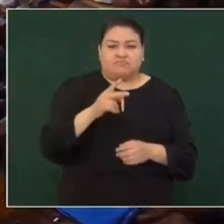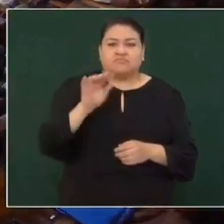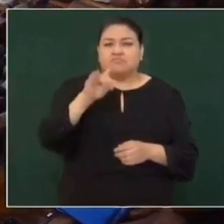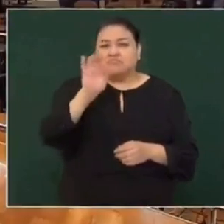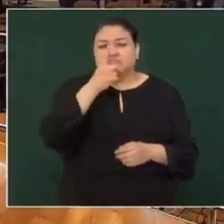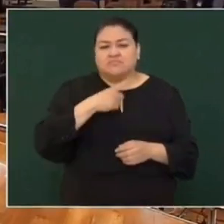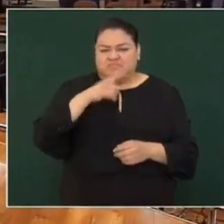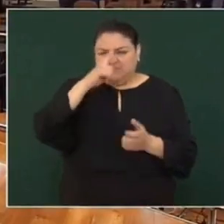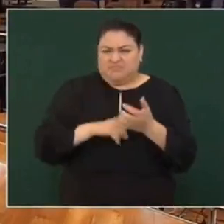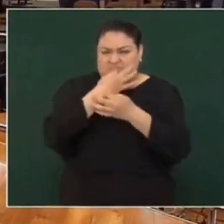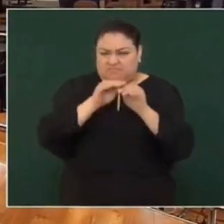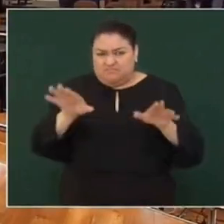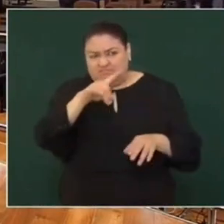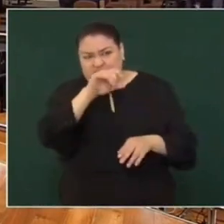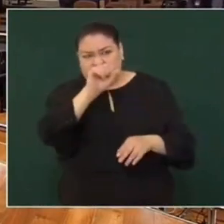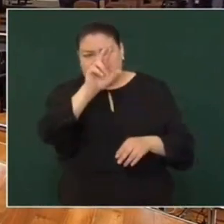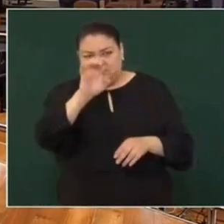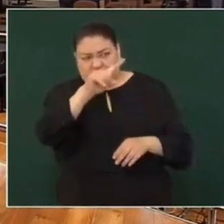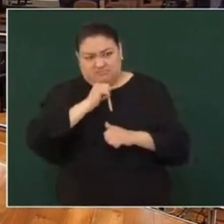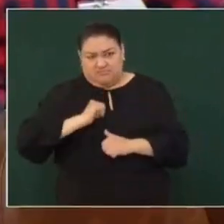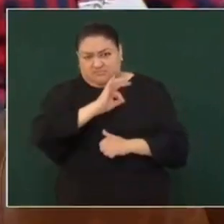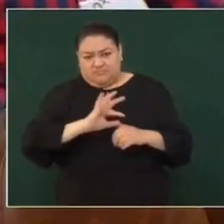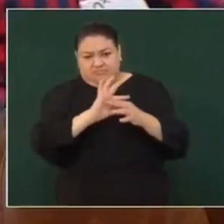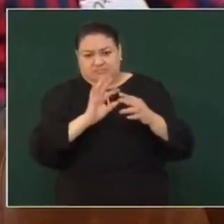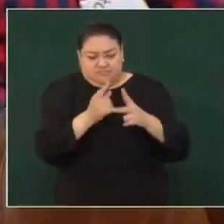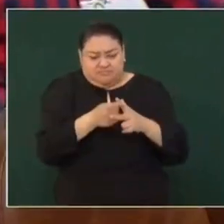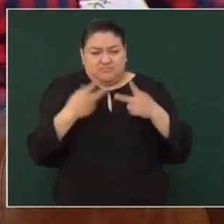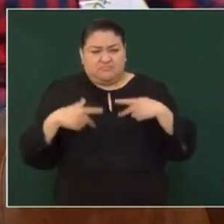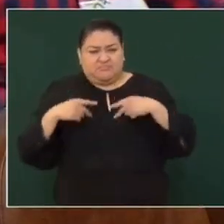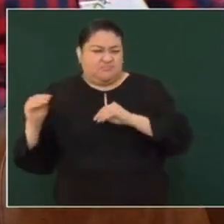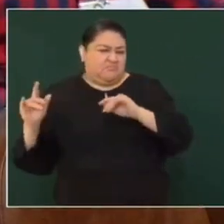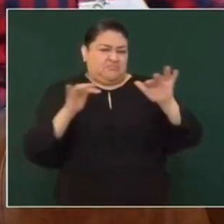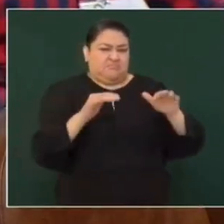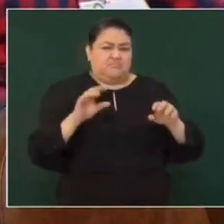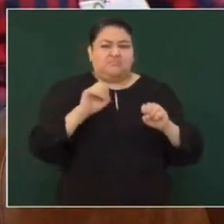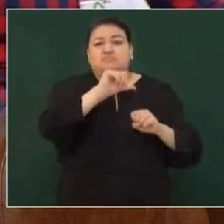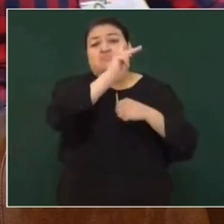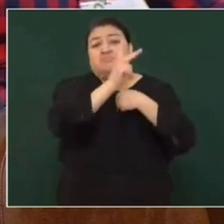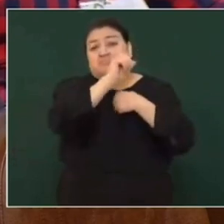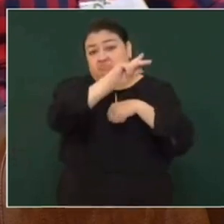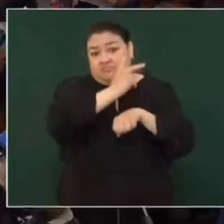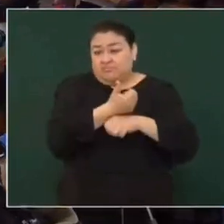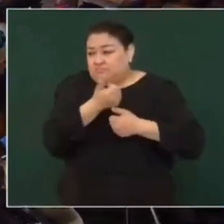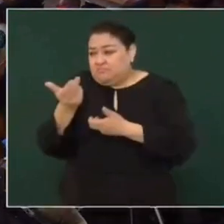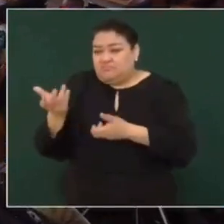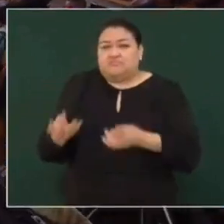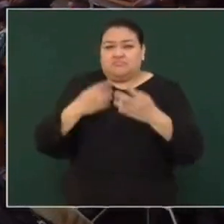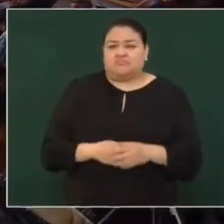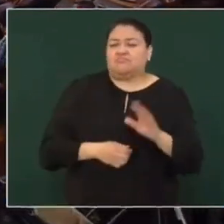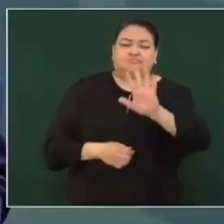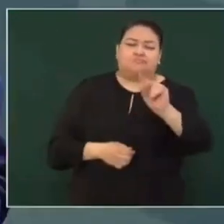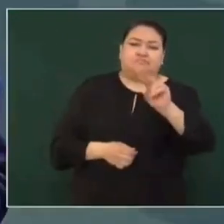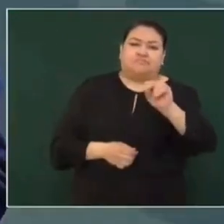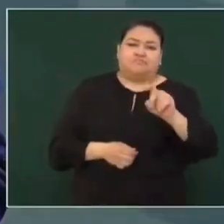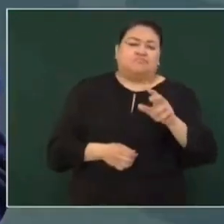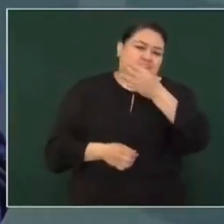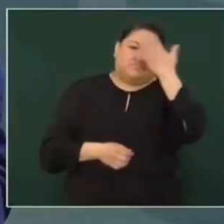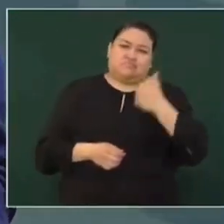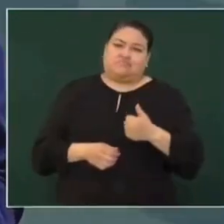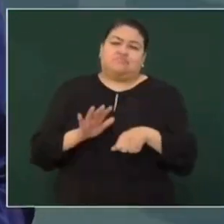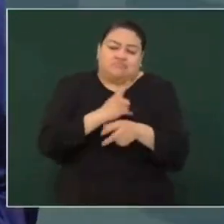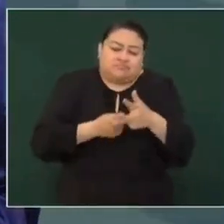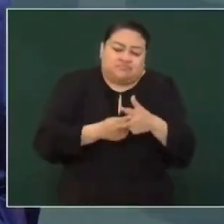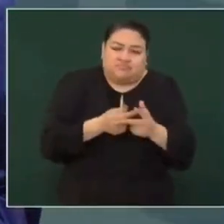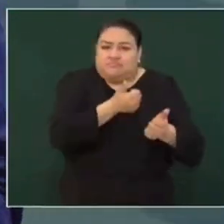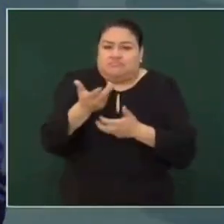sé si salió un comunicado, no sé si el canciller pudiera hablar sobre un cálculo que se tenga de cuántos migrantes podrían ser deportados de Estados Unidos. No, eso no lo manejan, porque además los